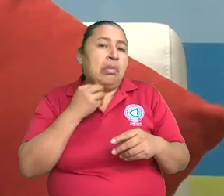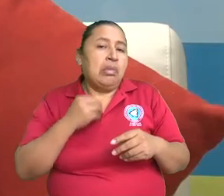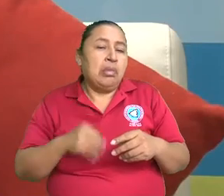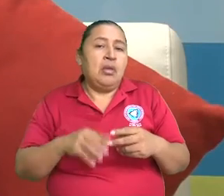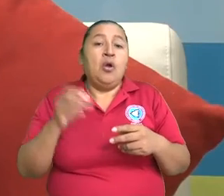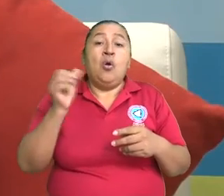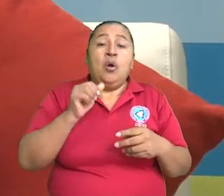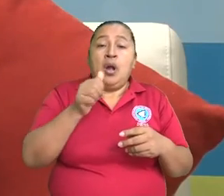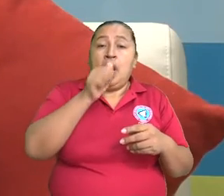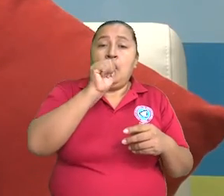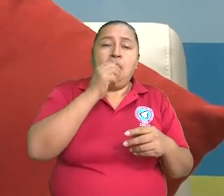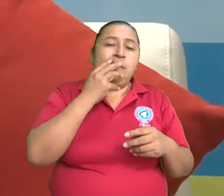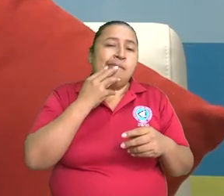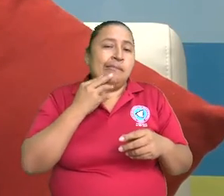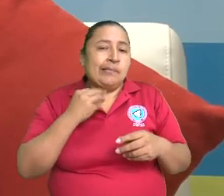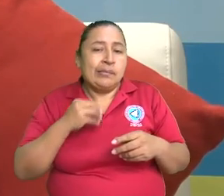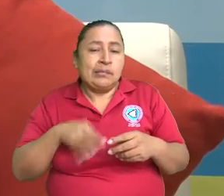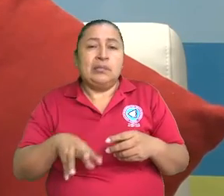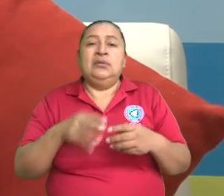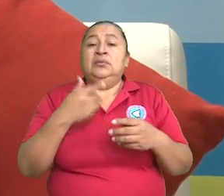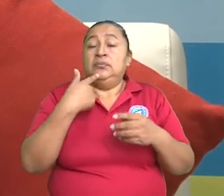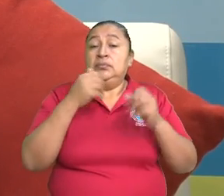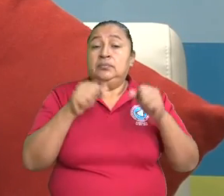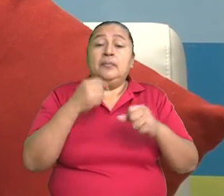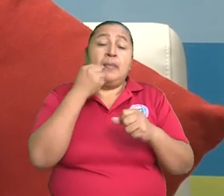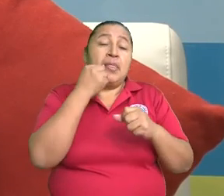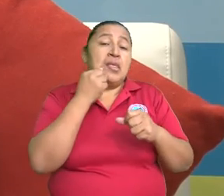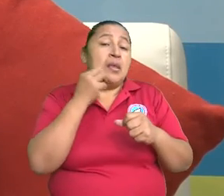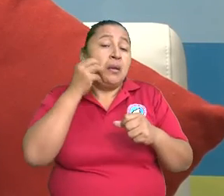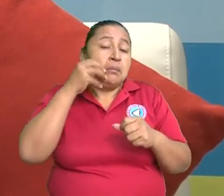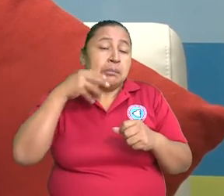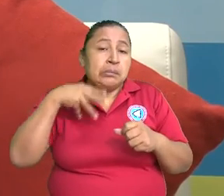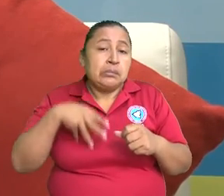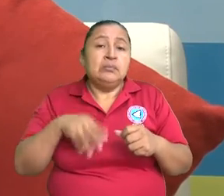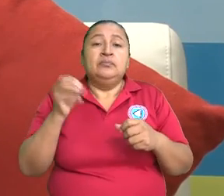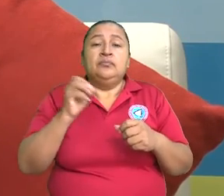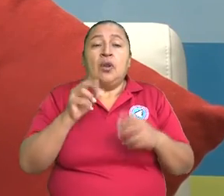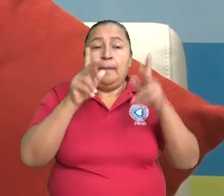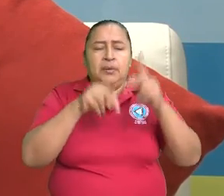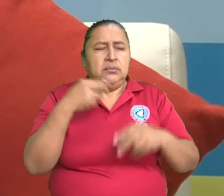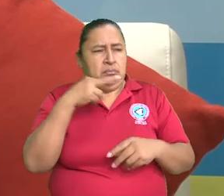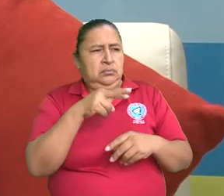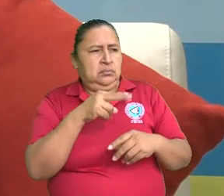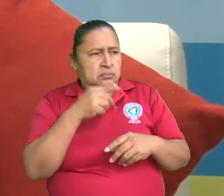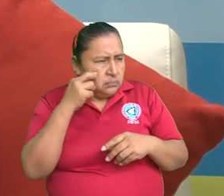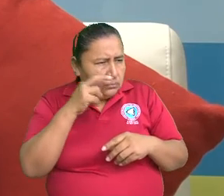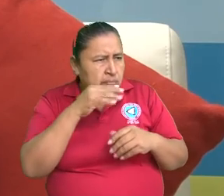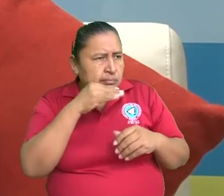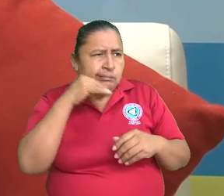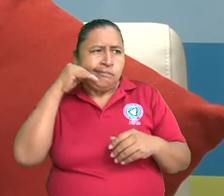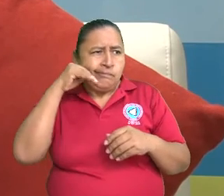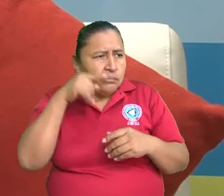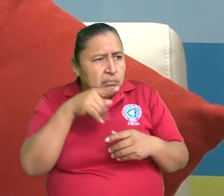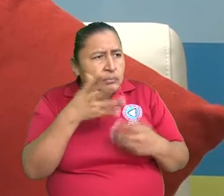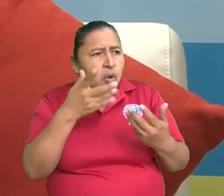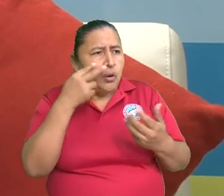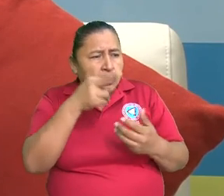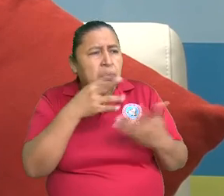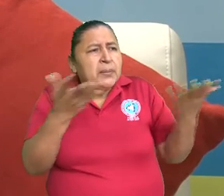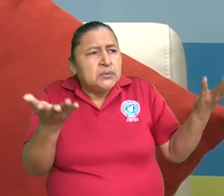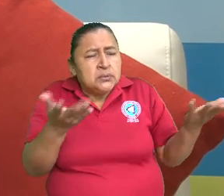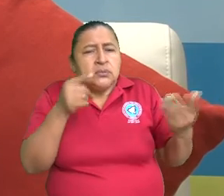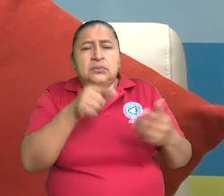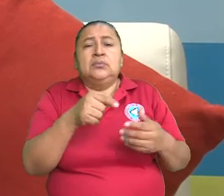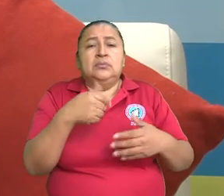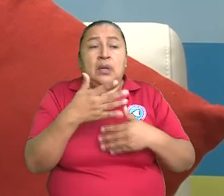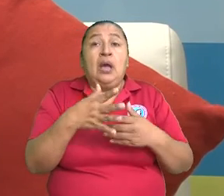el agua se le empieza a discurrir por un ángulo de la boca. O alguien le dice, mira, tenés de lado, pues, la boca o la cara. Entonces, ya